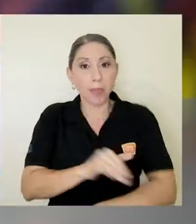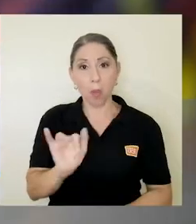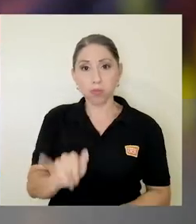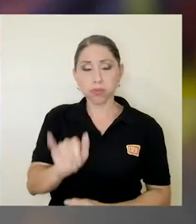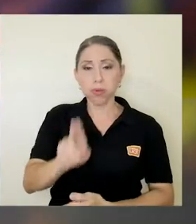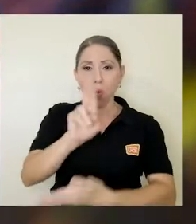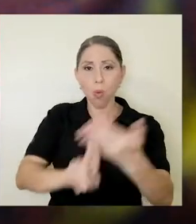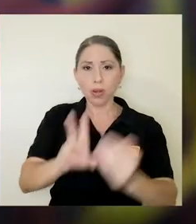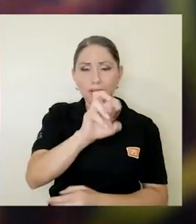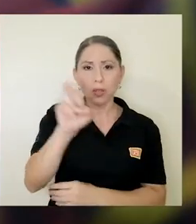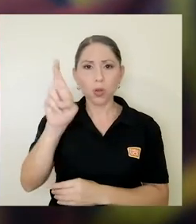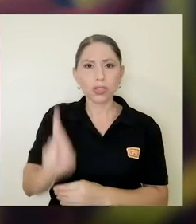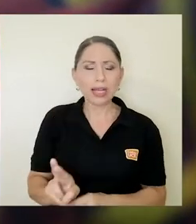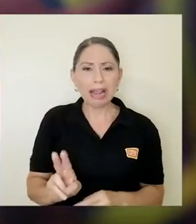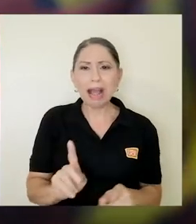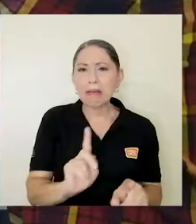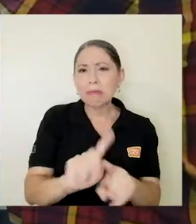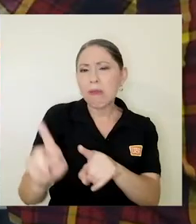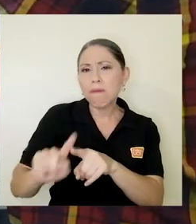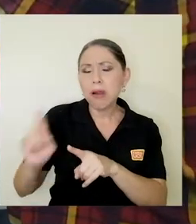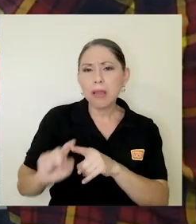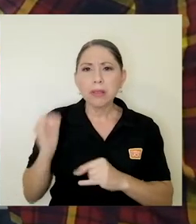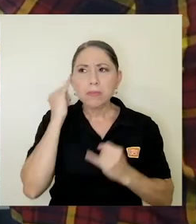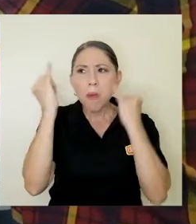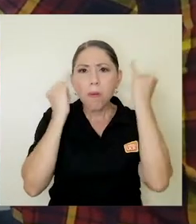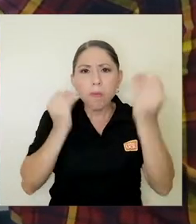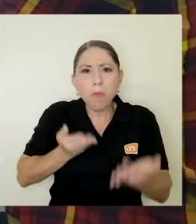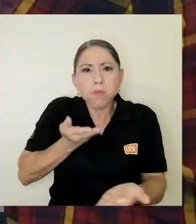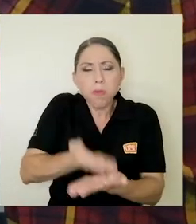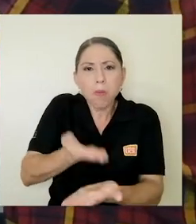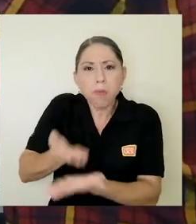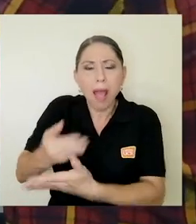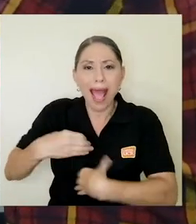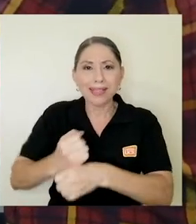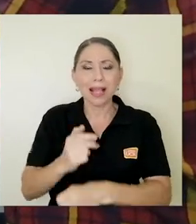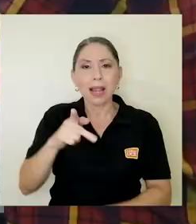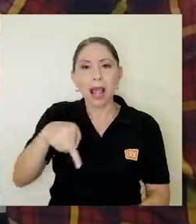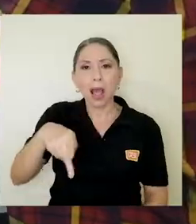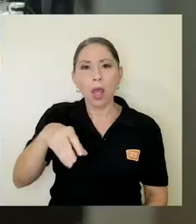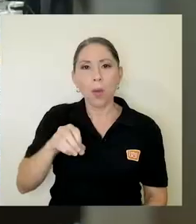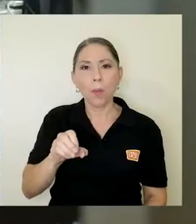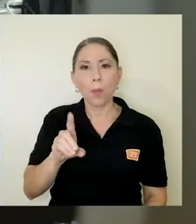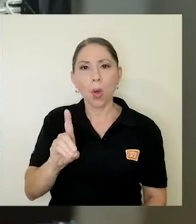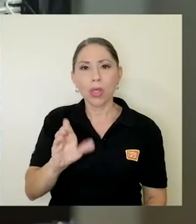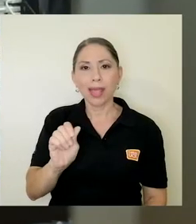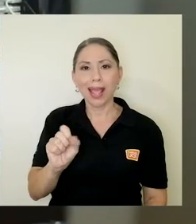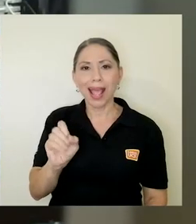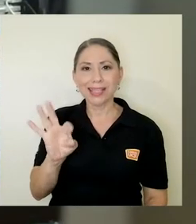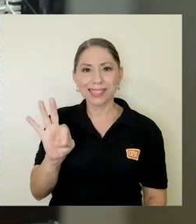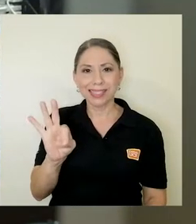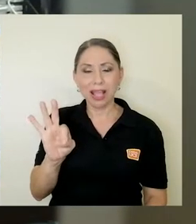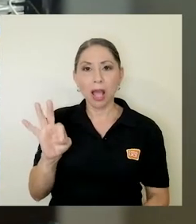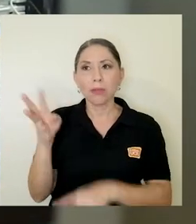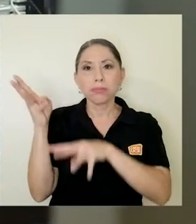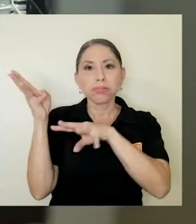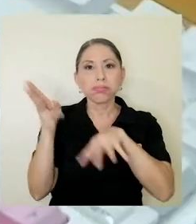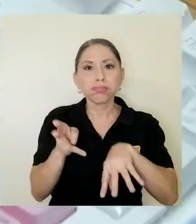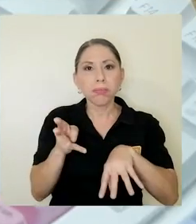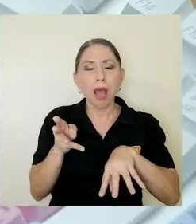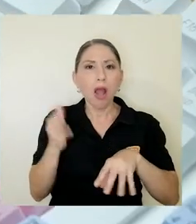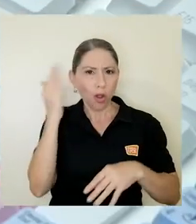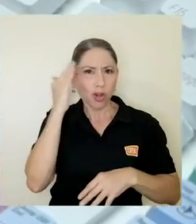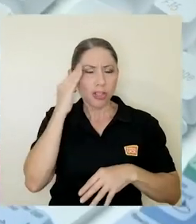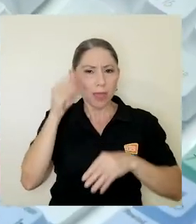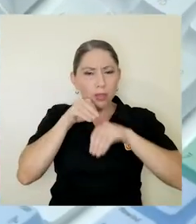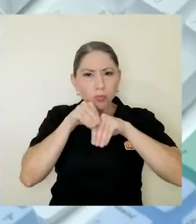en la Universidad de Costa Rica se han generado diferentes iniciativas de desarrollar podcast para difundir conocimiento y que llegue hasta sus